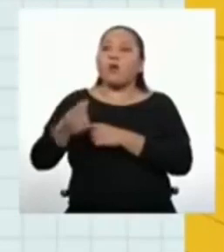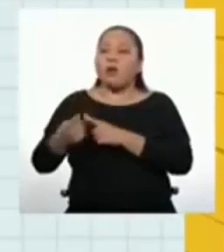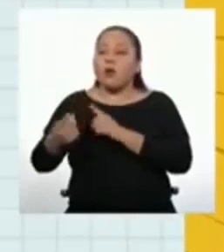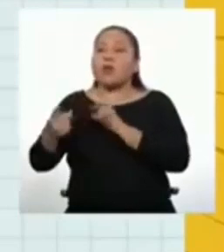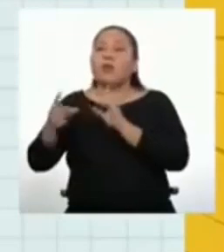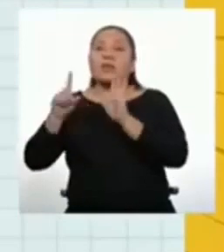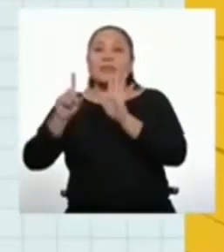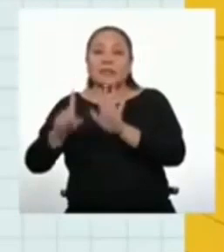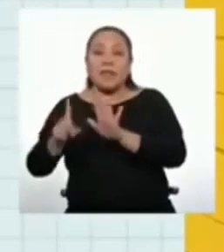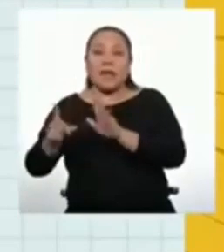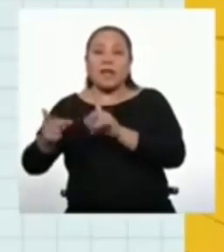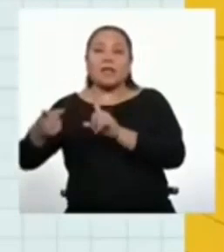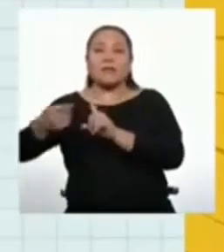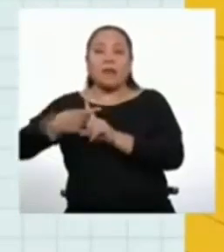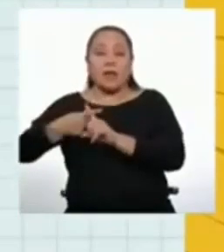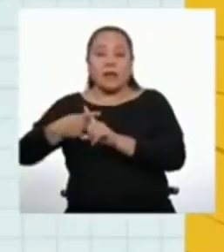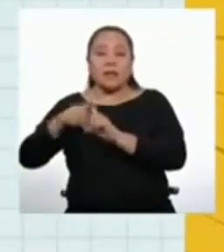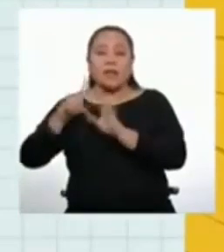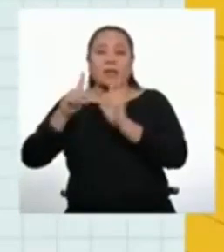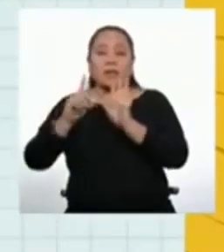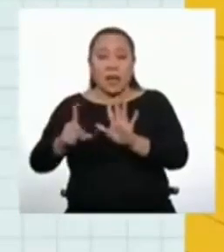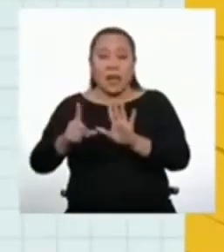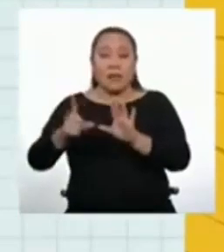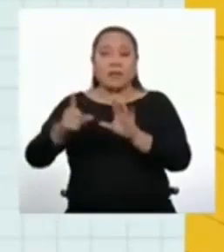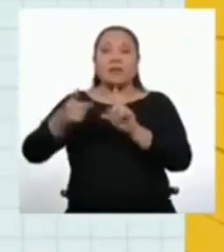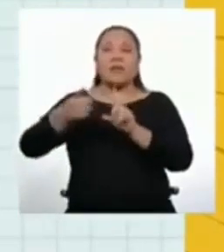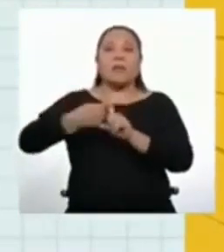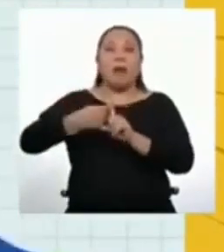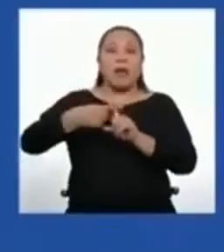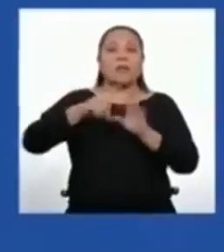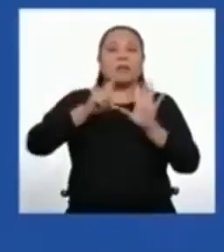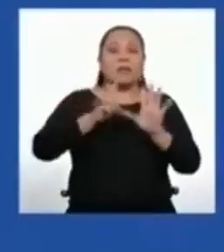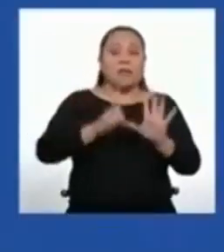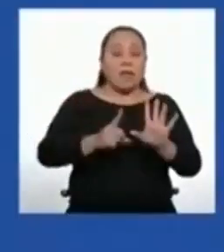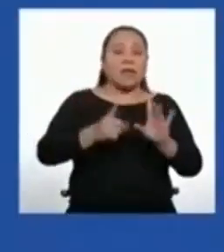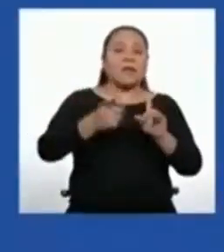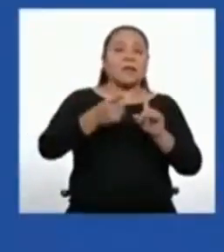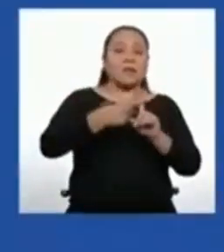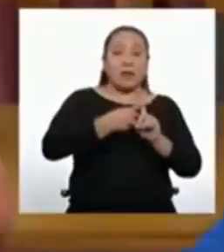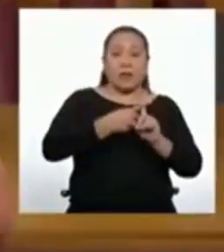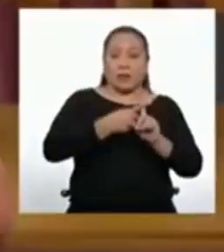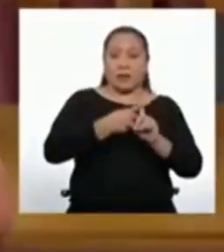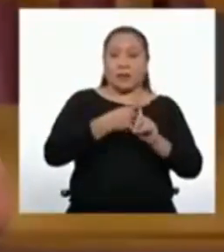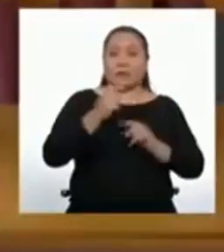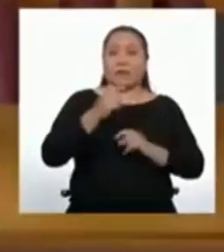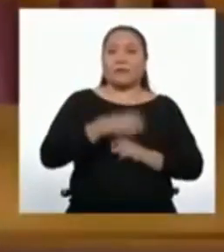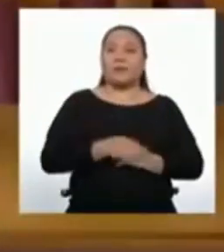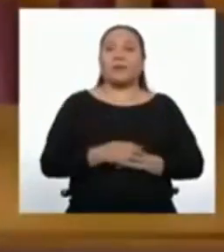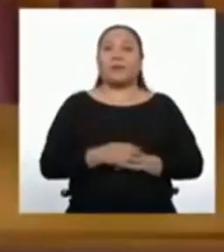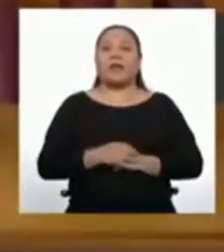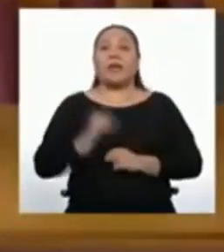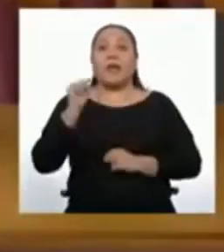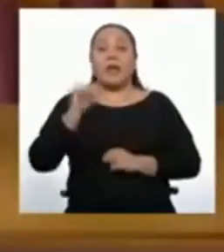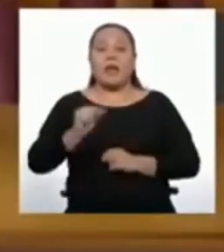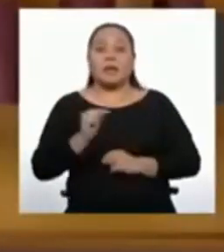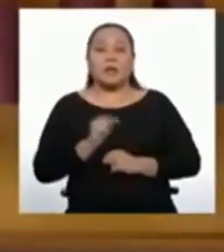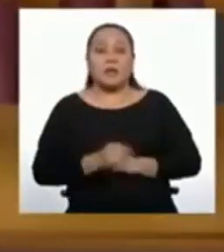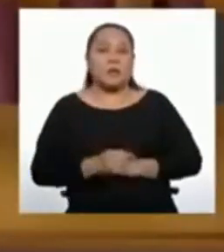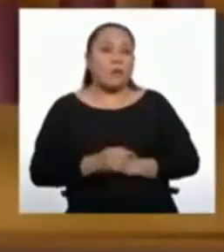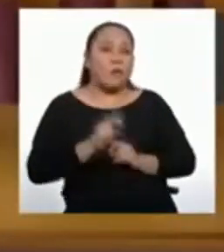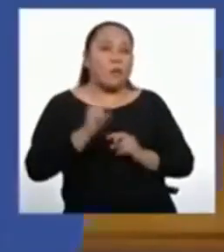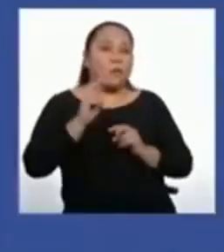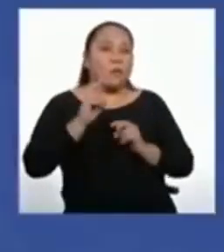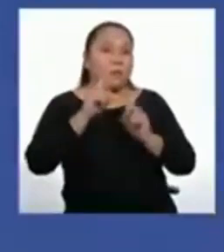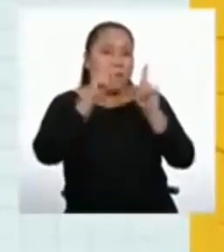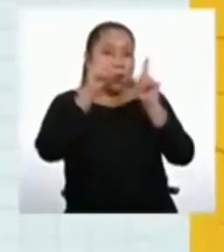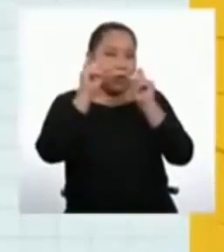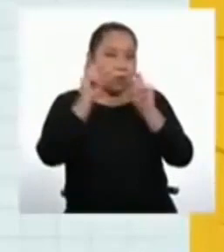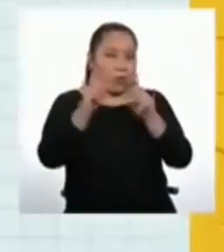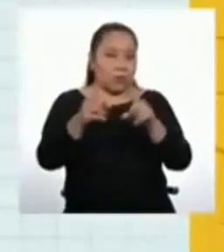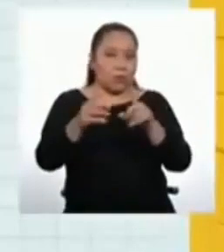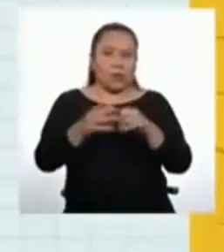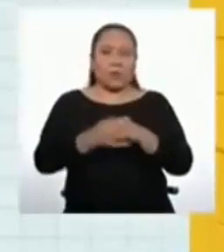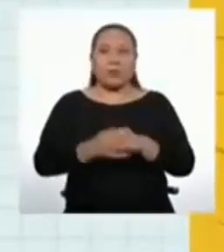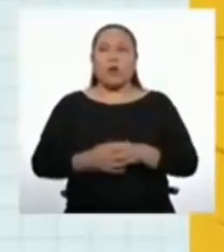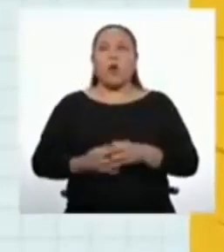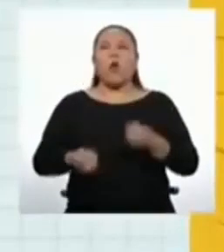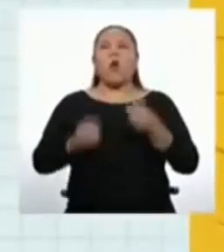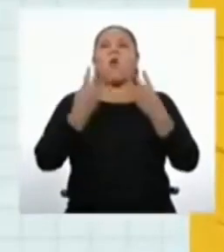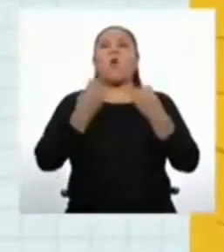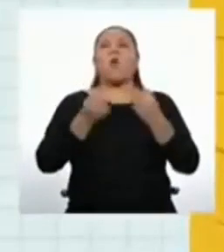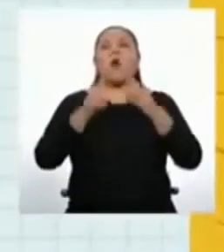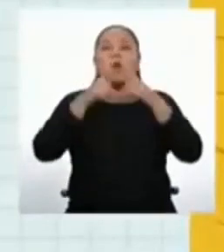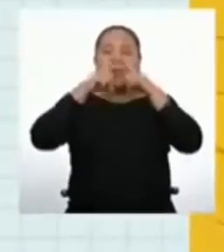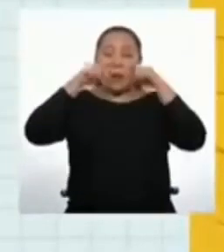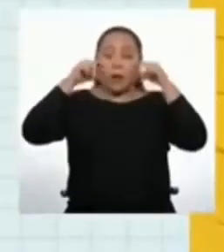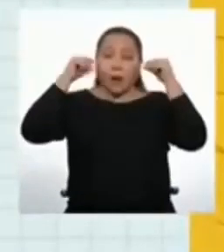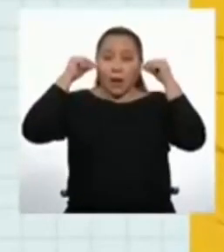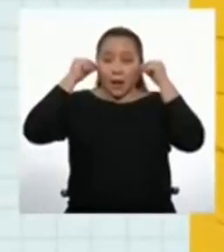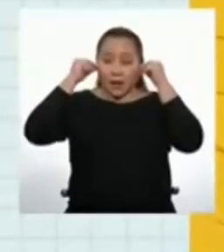6 mascarillas diarias más que el día anterior. En base a esto, nuestras grandes preguntas son, ¿cuántas mascarillas